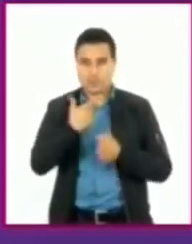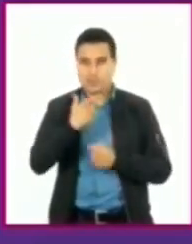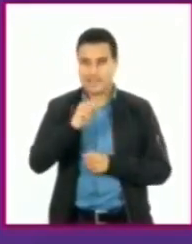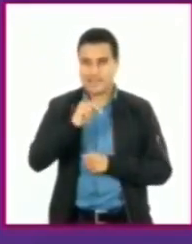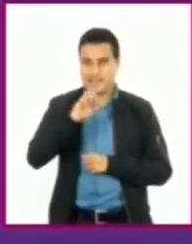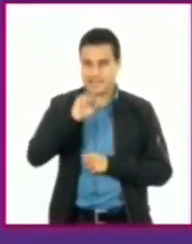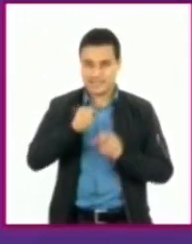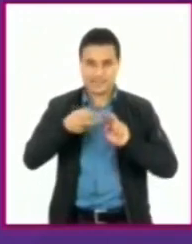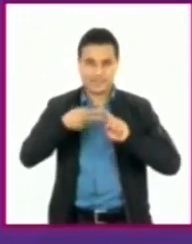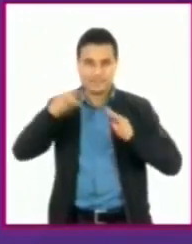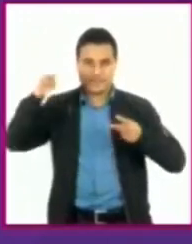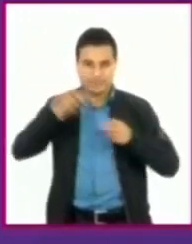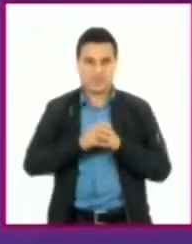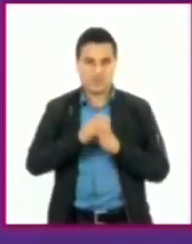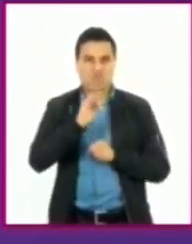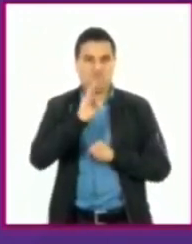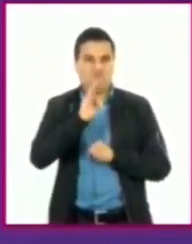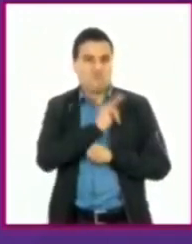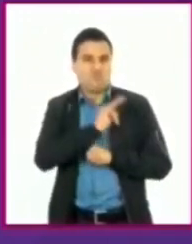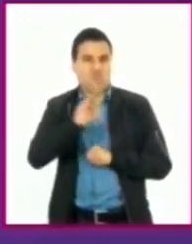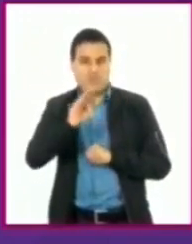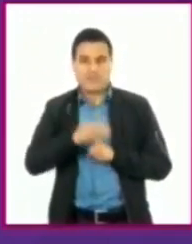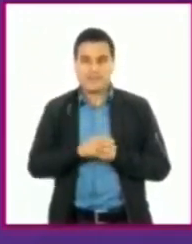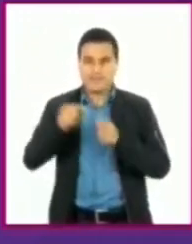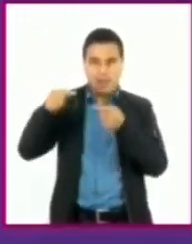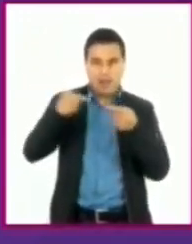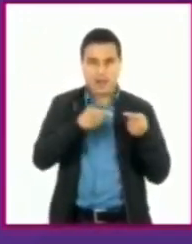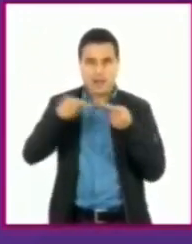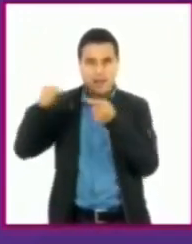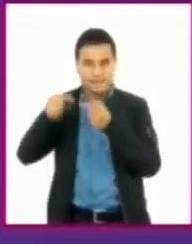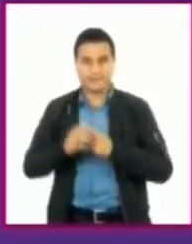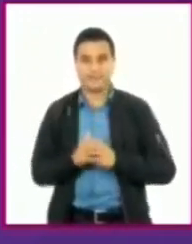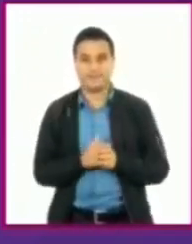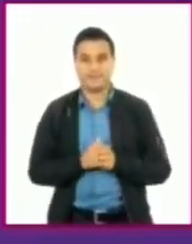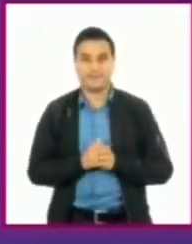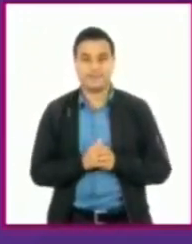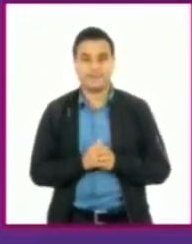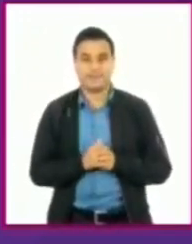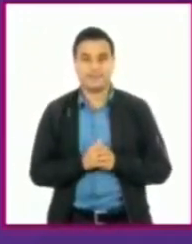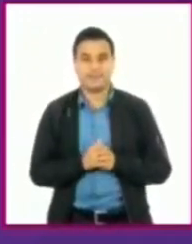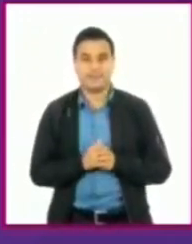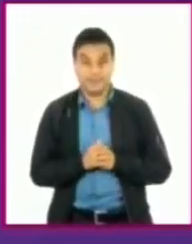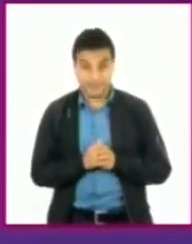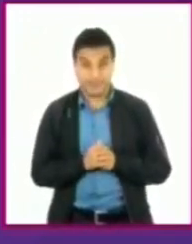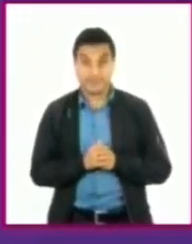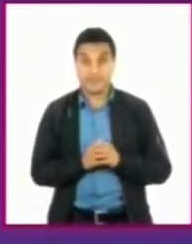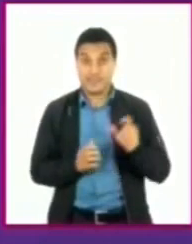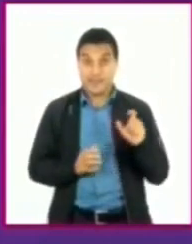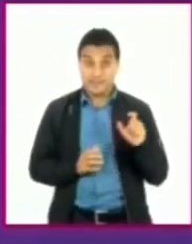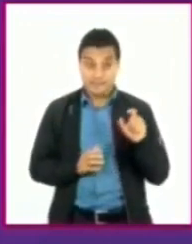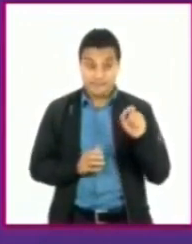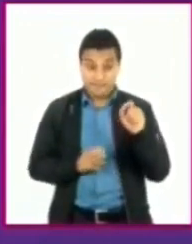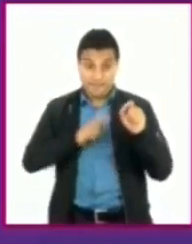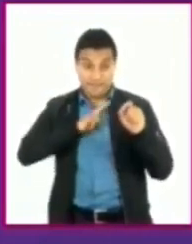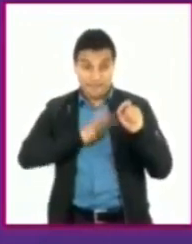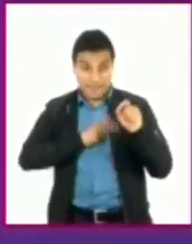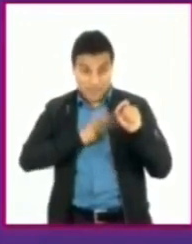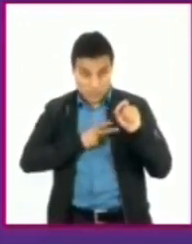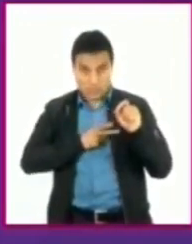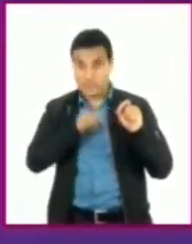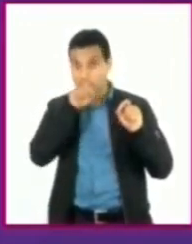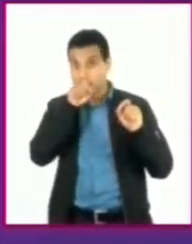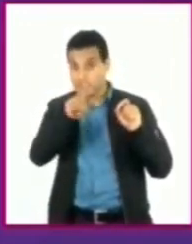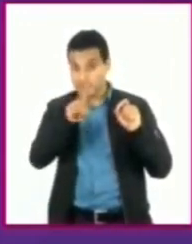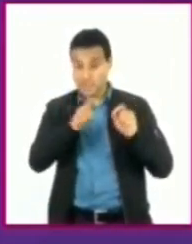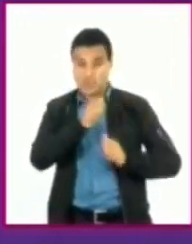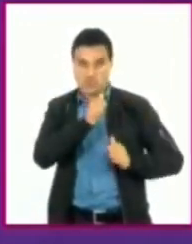respuesta inmune usando el proceso inflamatorio a su favor. La lucha entre los virus y nuestro sistema inmune parece una